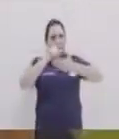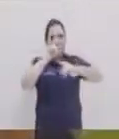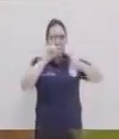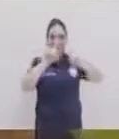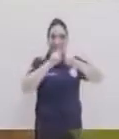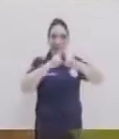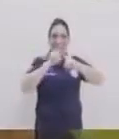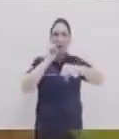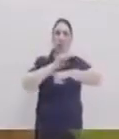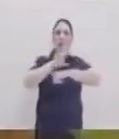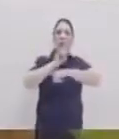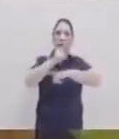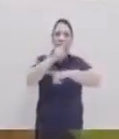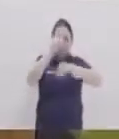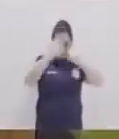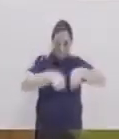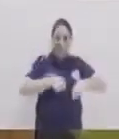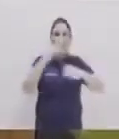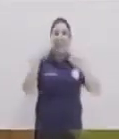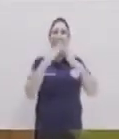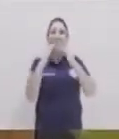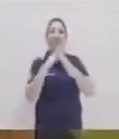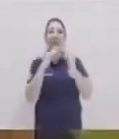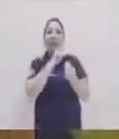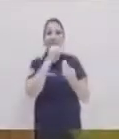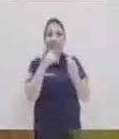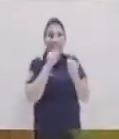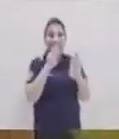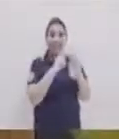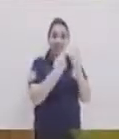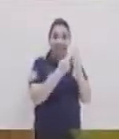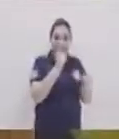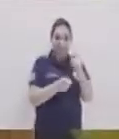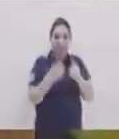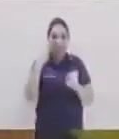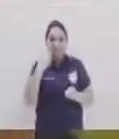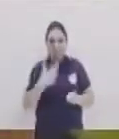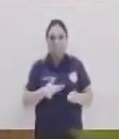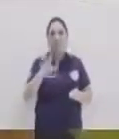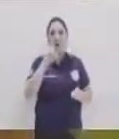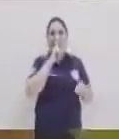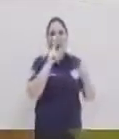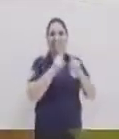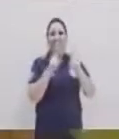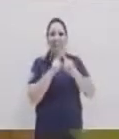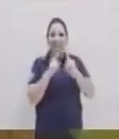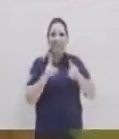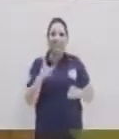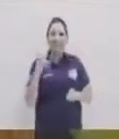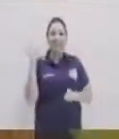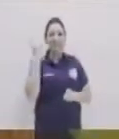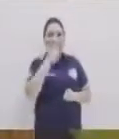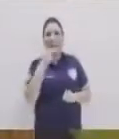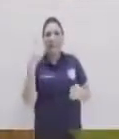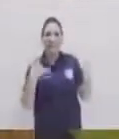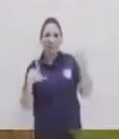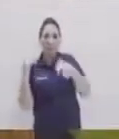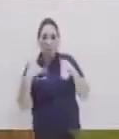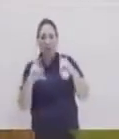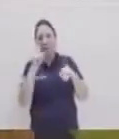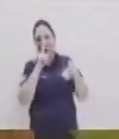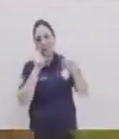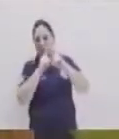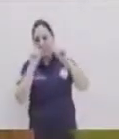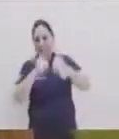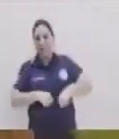los pequeños consejos para ir buscando soniditos también en la calle. Es como parte de un juego, ¿verdad? Si lo convertimos en un juego, dice, dijo, ahí